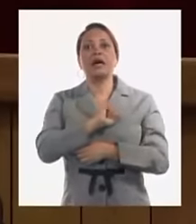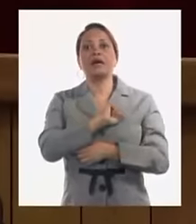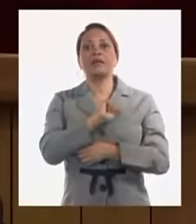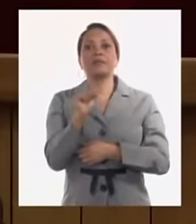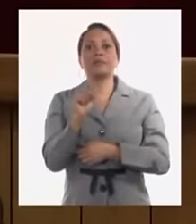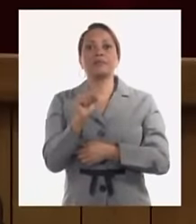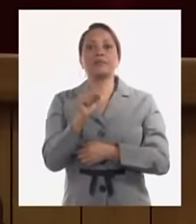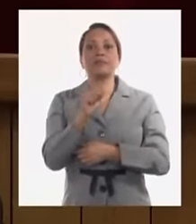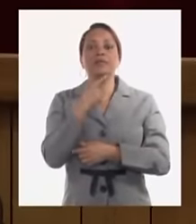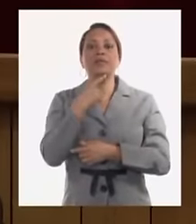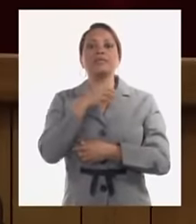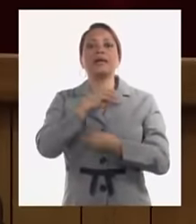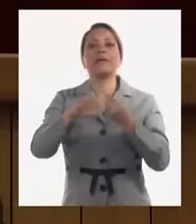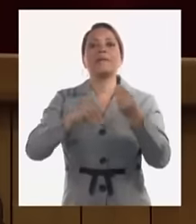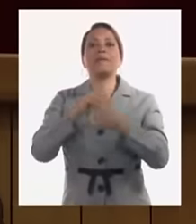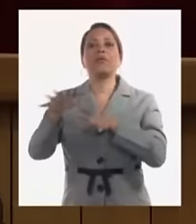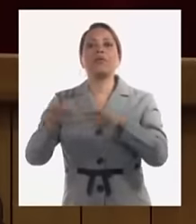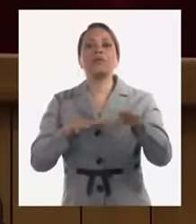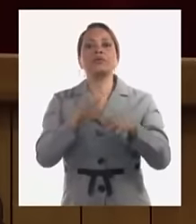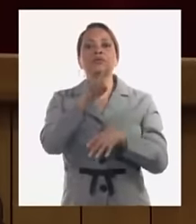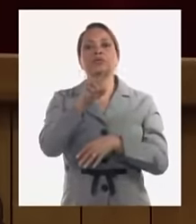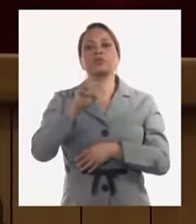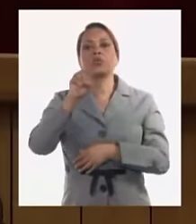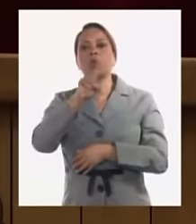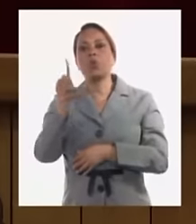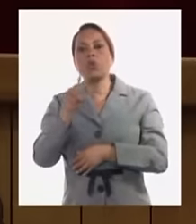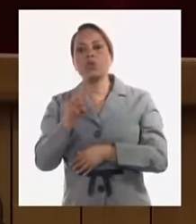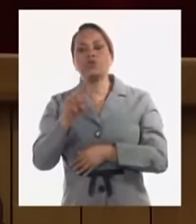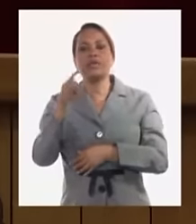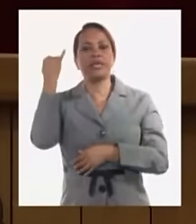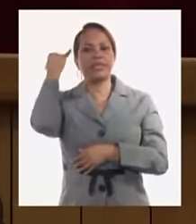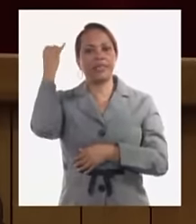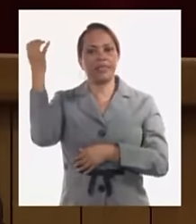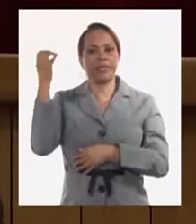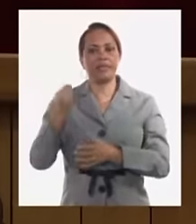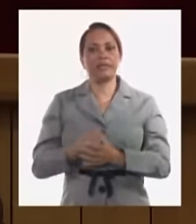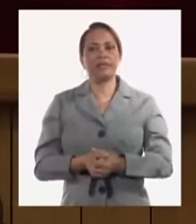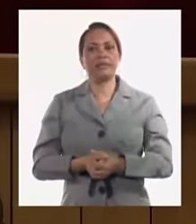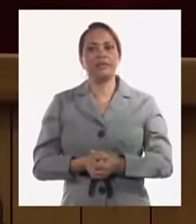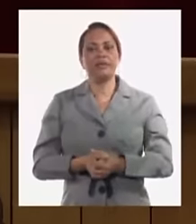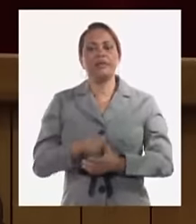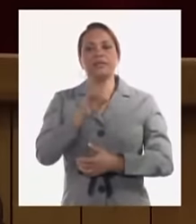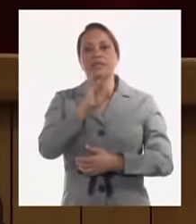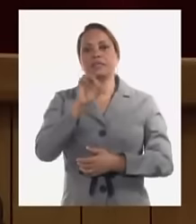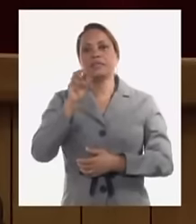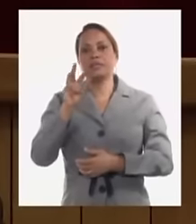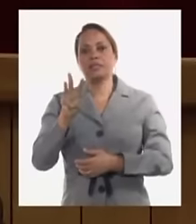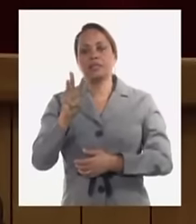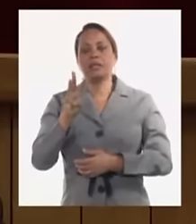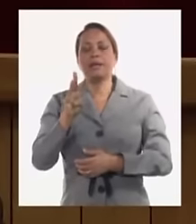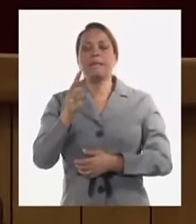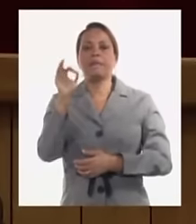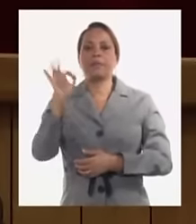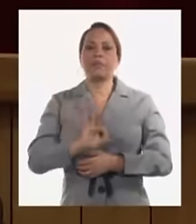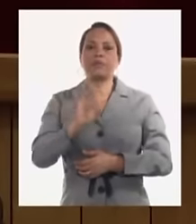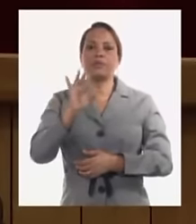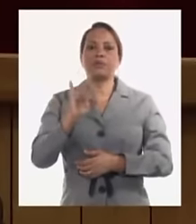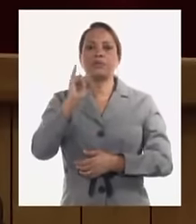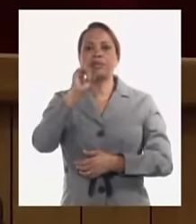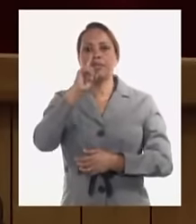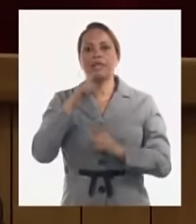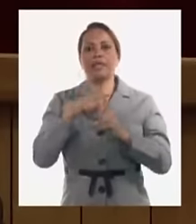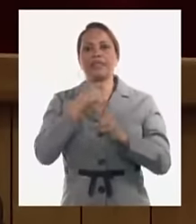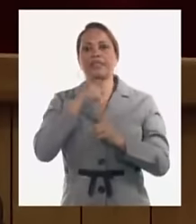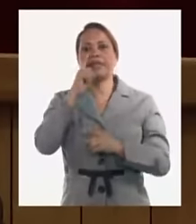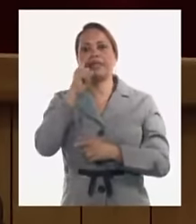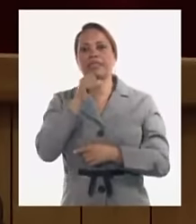se han movido 111 intendentes el 73% de todos los intendentes y hay municipios que han pasado